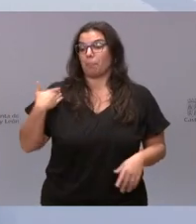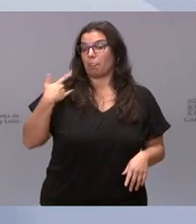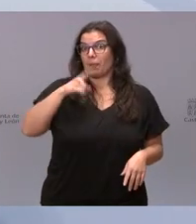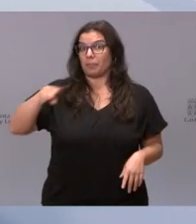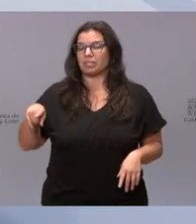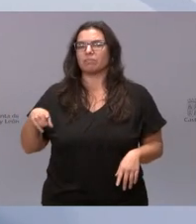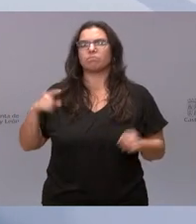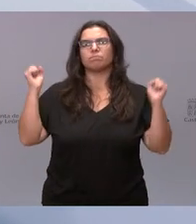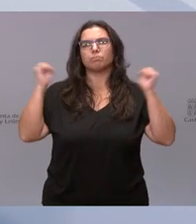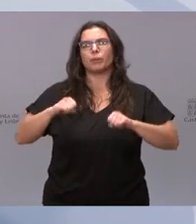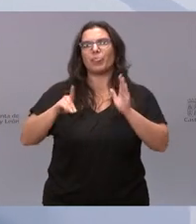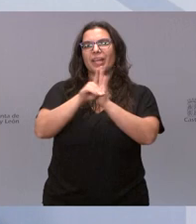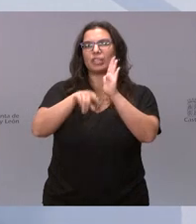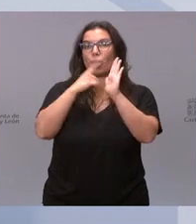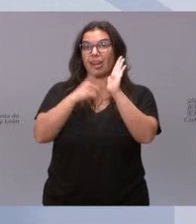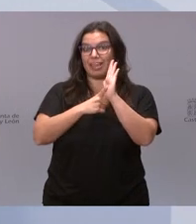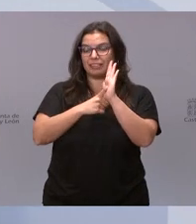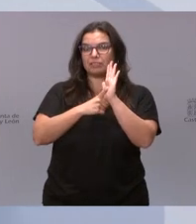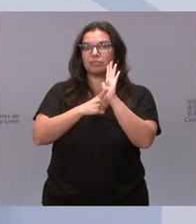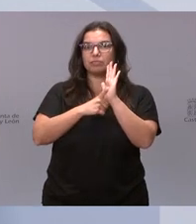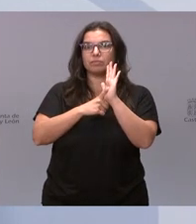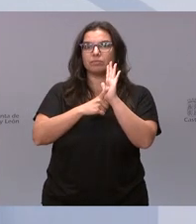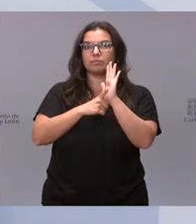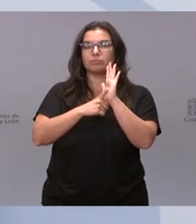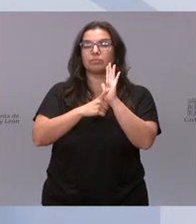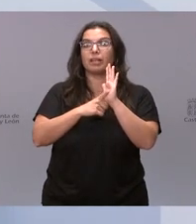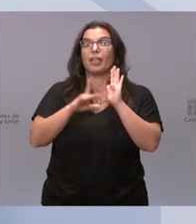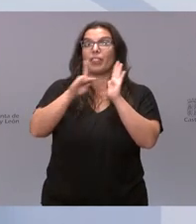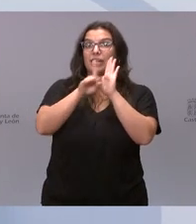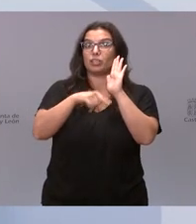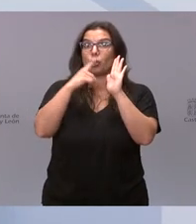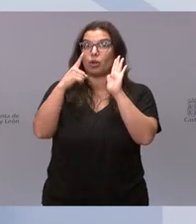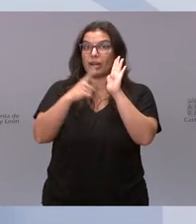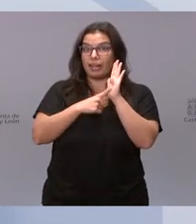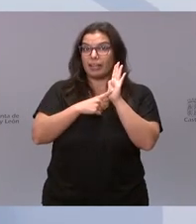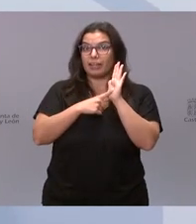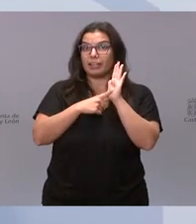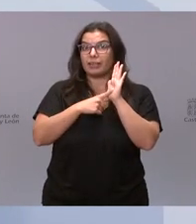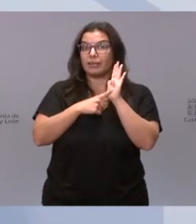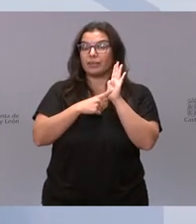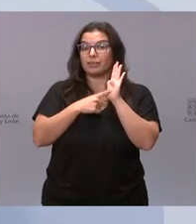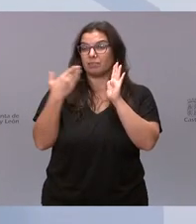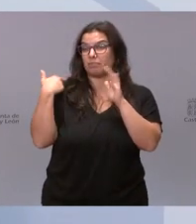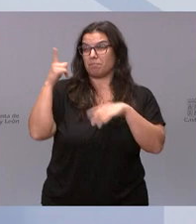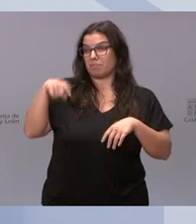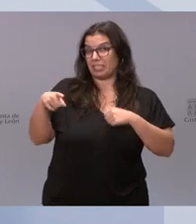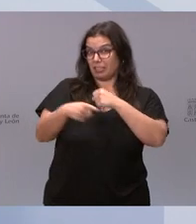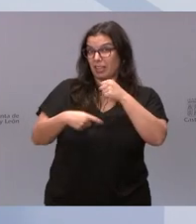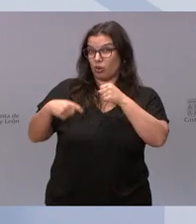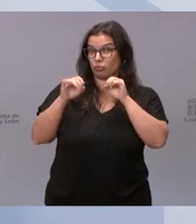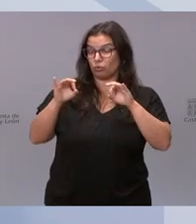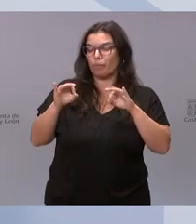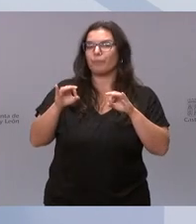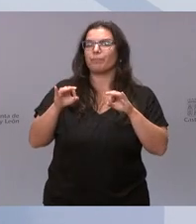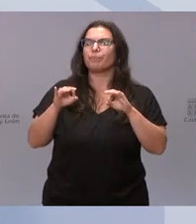aprobamos el decreto ley. En un decreto ley en el mes de agosto fue exactamente